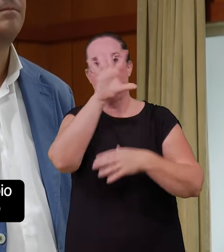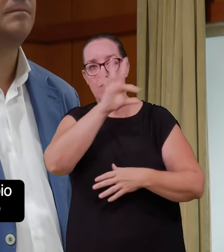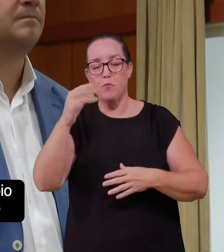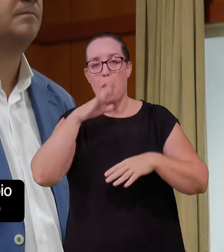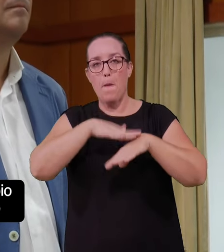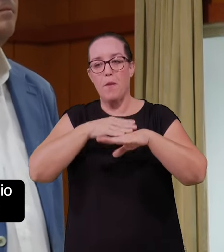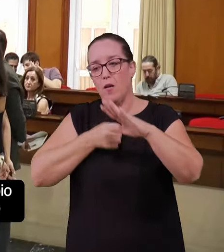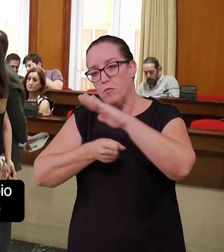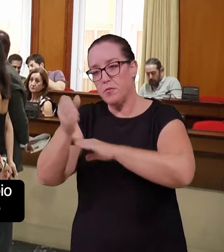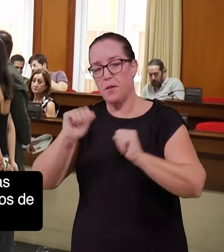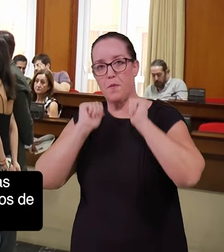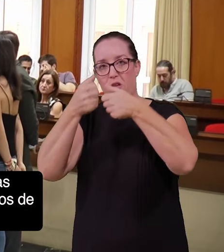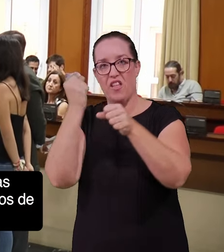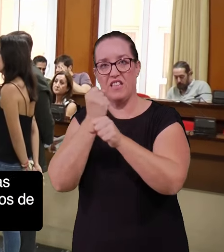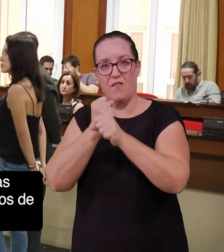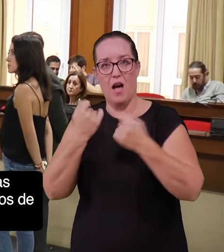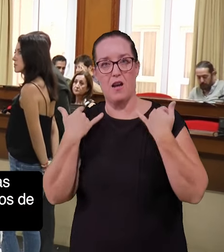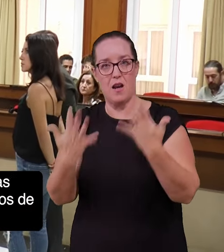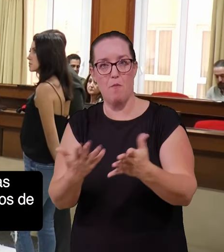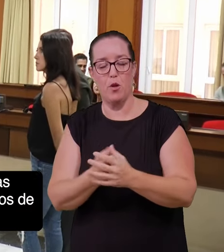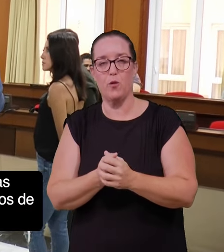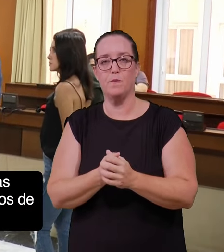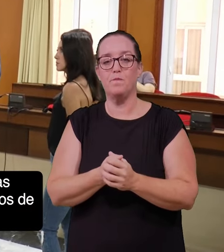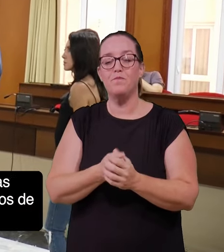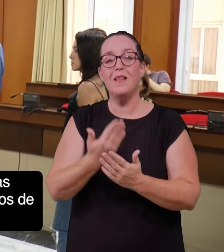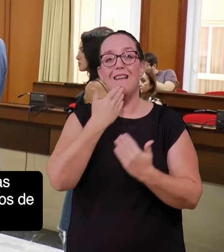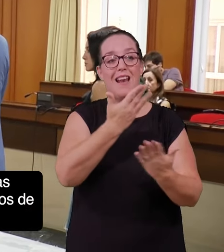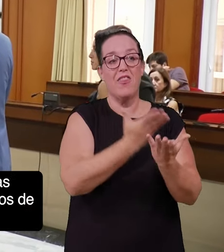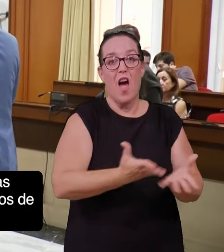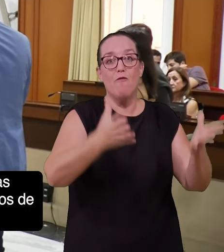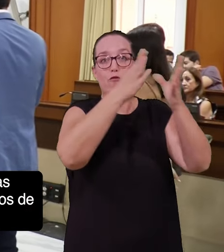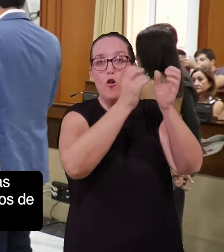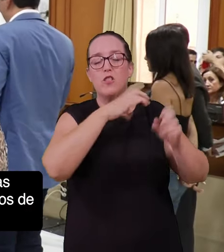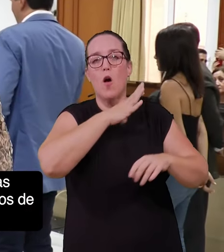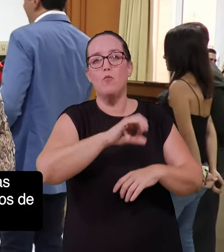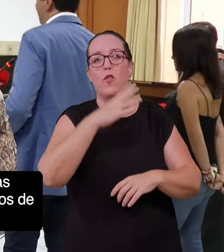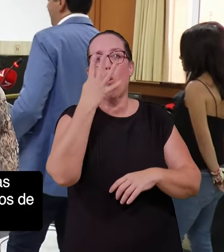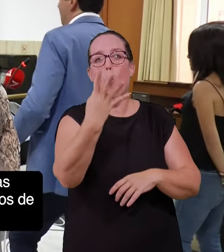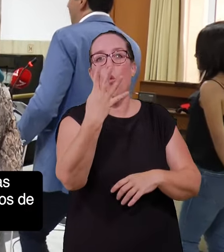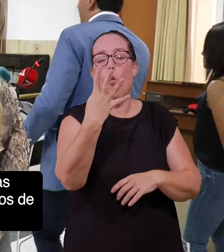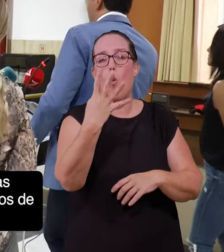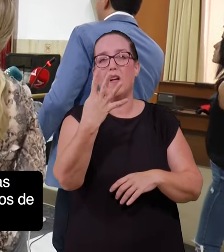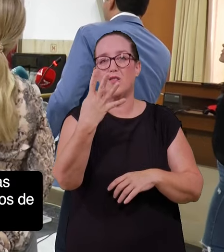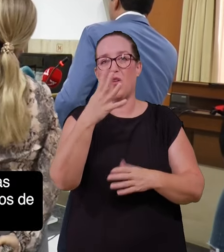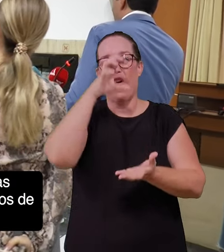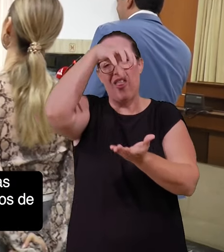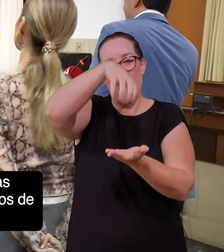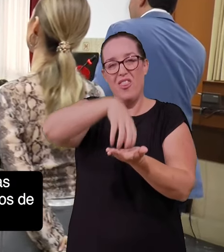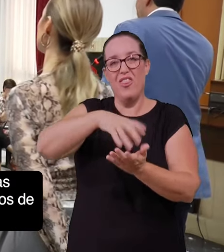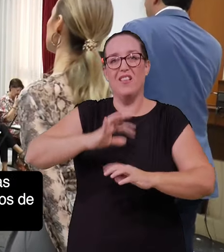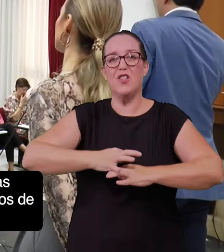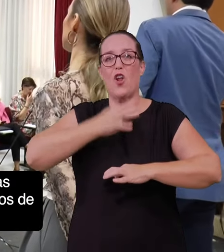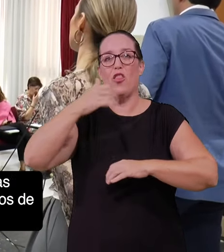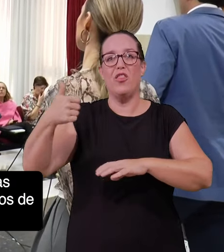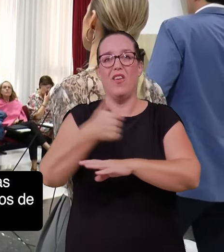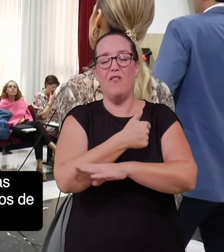forma ágil y rápida a este personal. Además, gracias a esta bolsa se cubrirán las plazas de cuatro ordenanzas